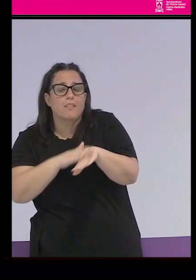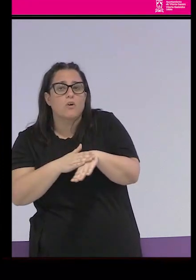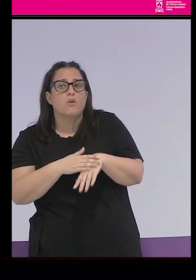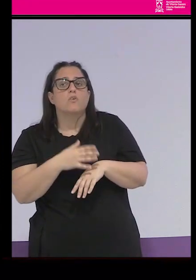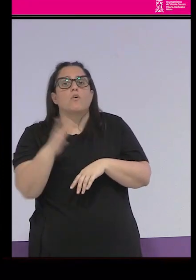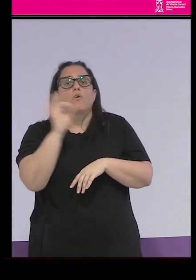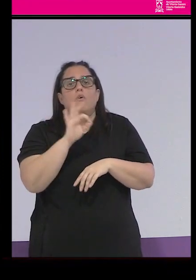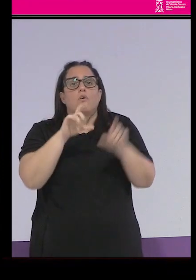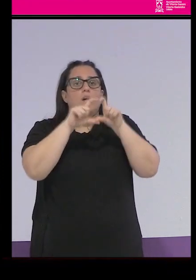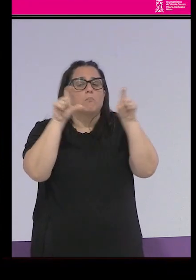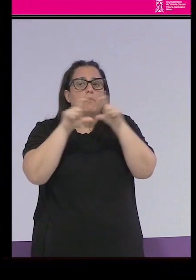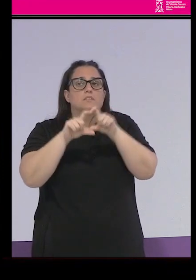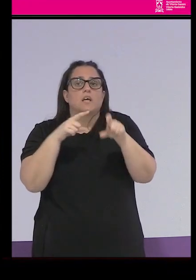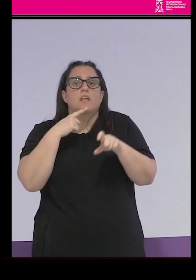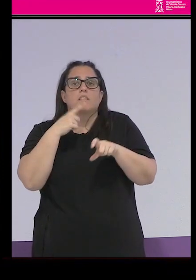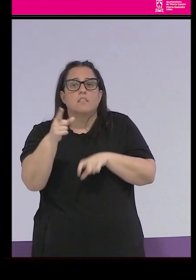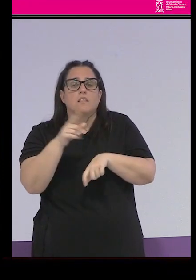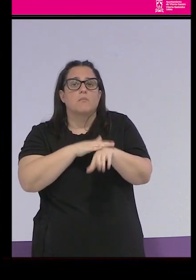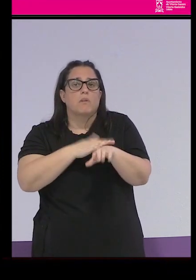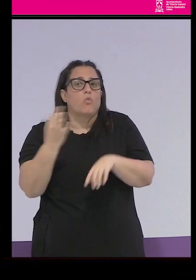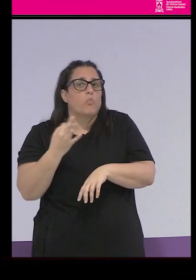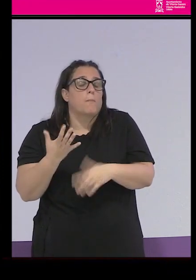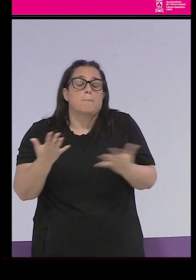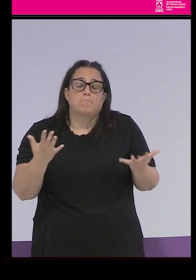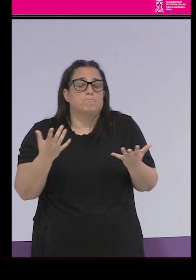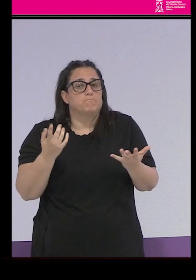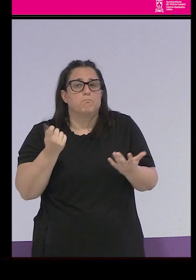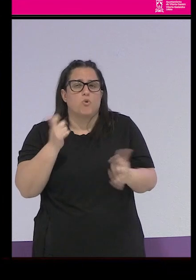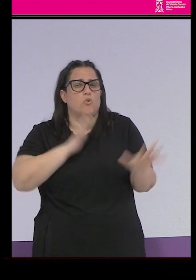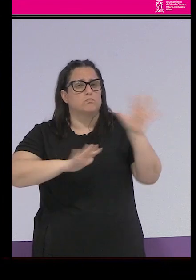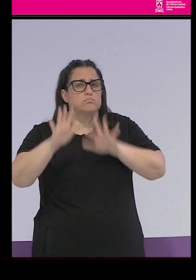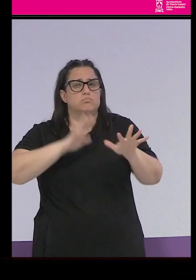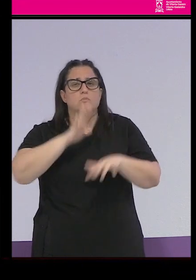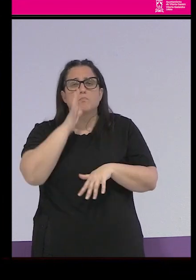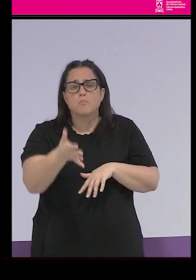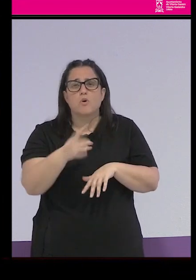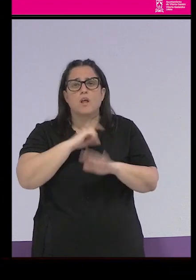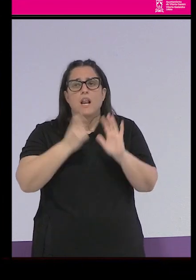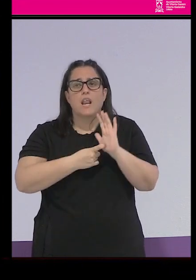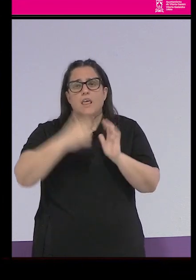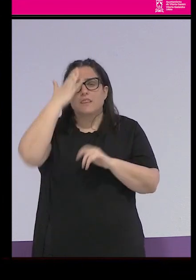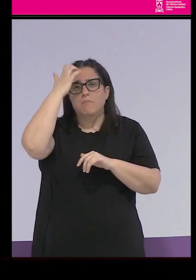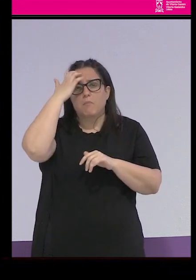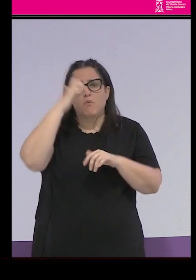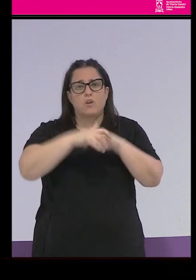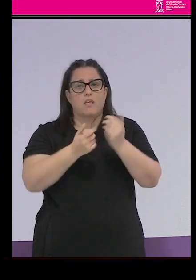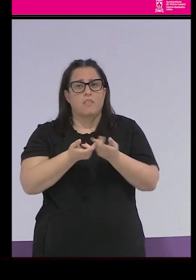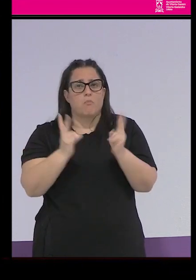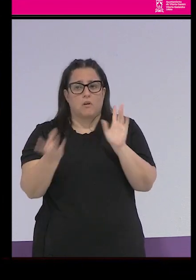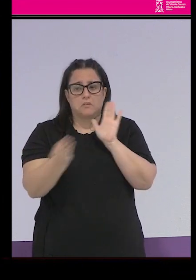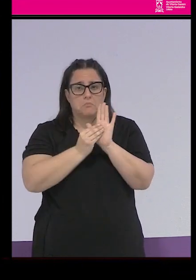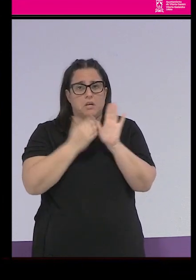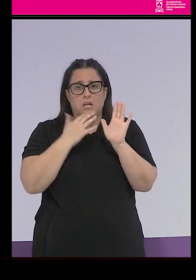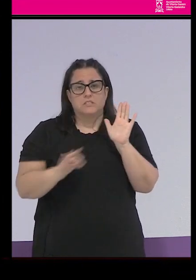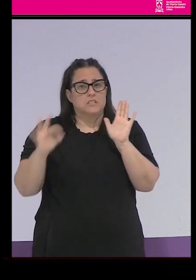empresas bueno pues probablemente sea un camino complejo porque entre otras cosas en la ley de memoria democrática no se recoge a